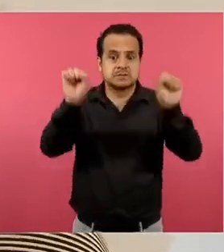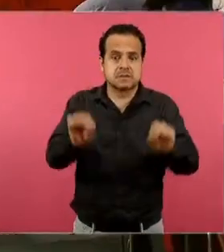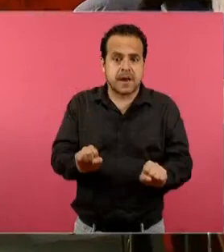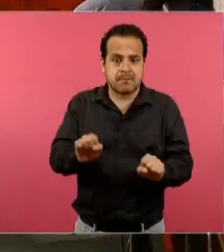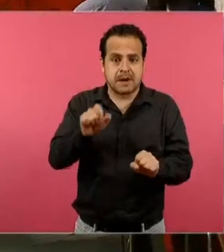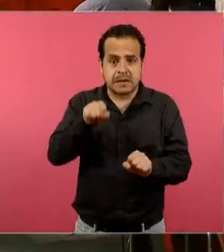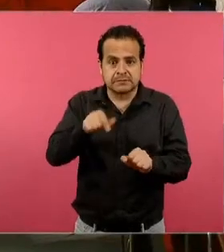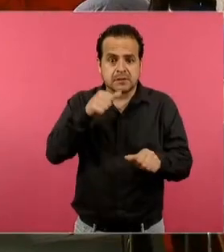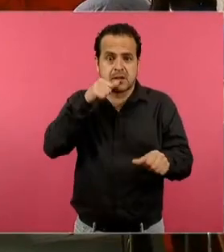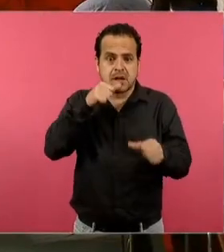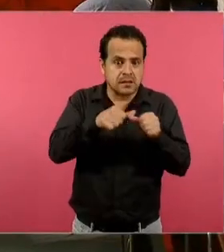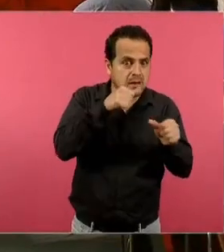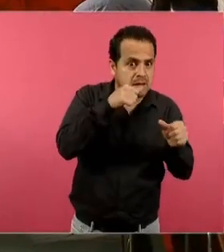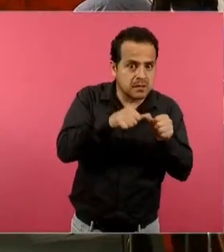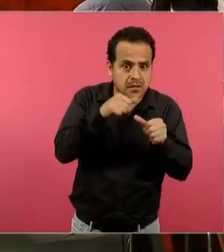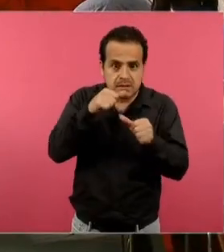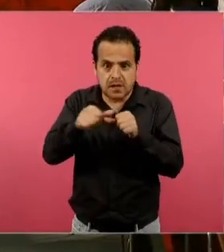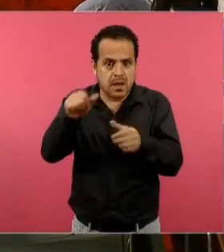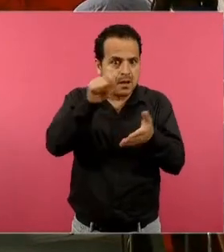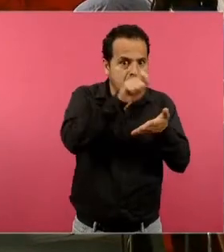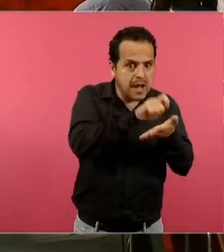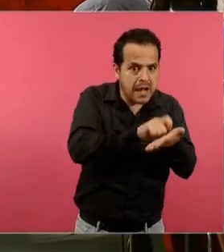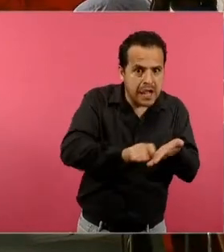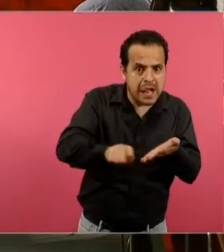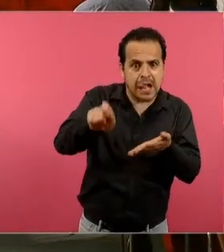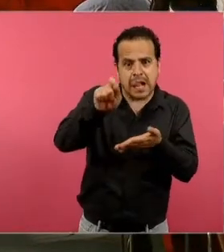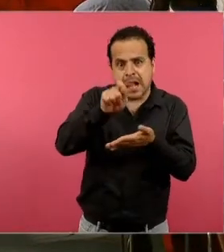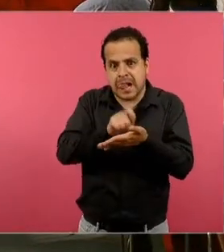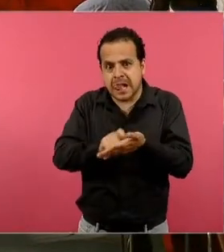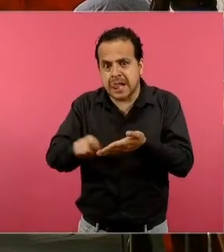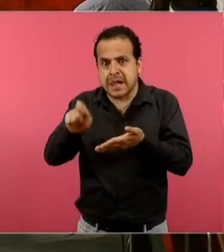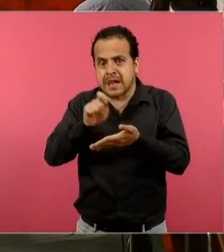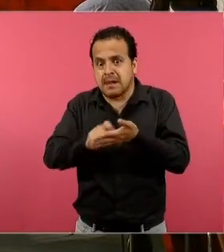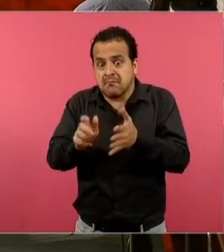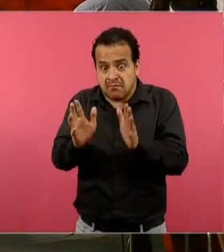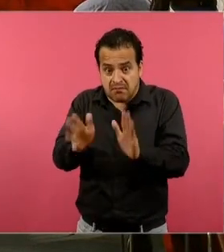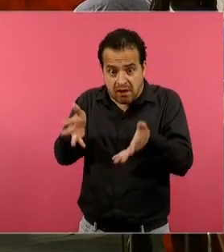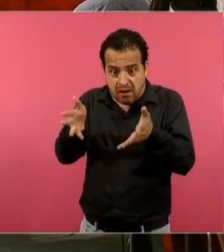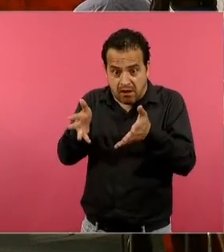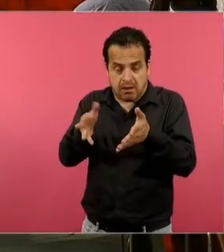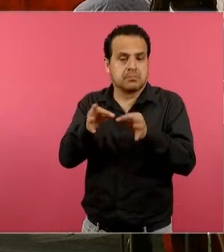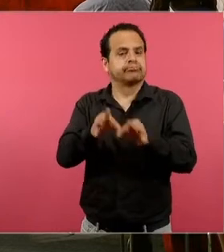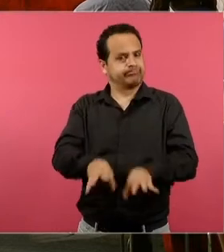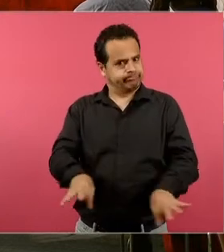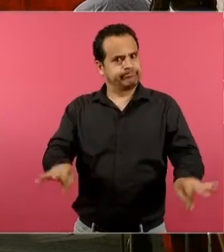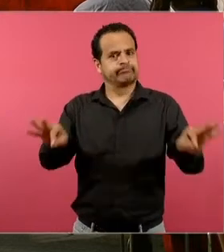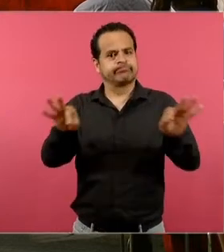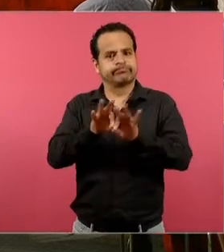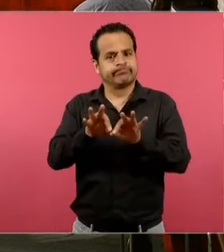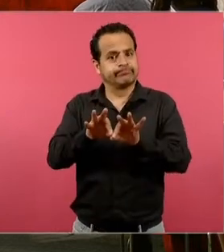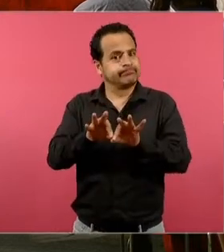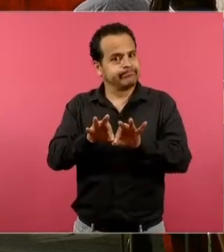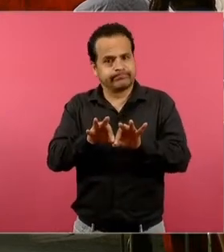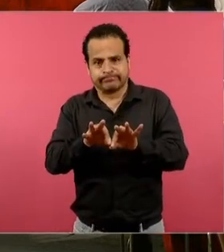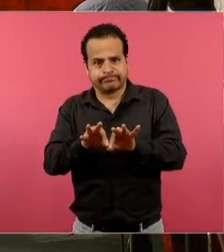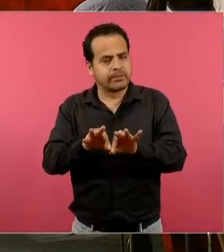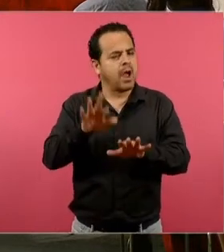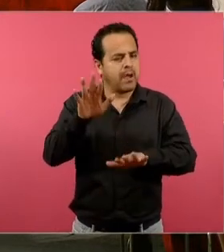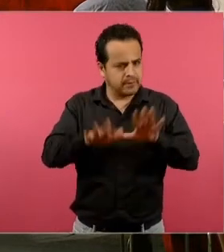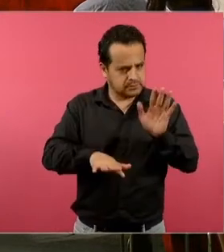letras, las saben, digamos, decodificar, pero no necesariamente se entiende el sentido, es decir,